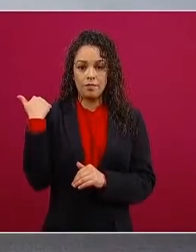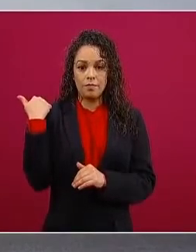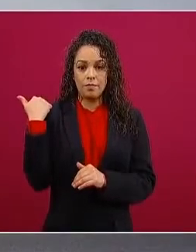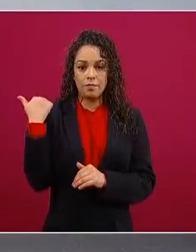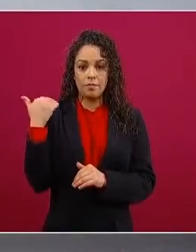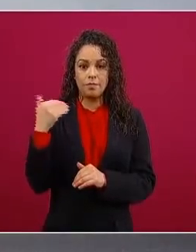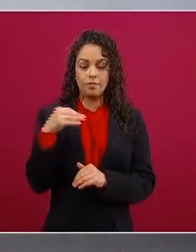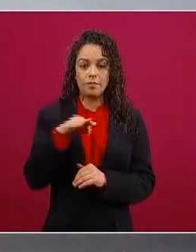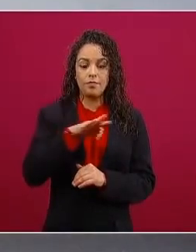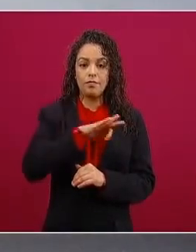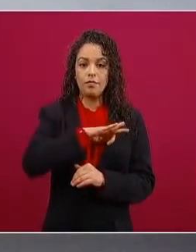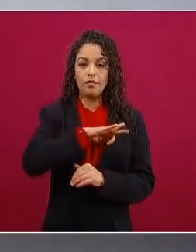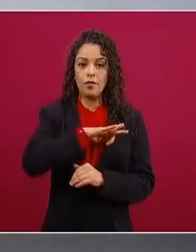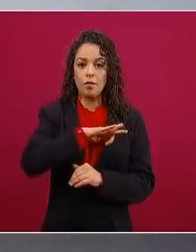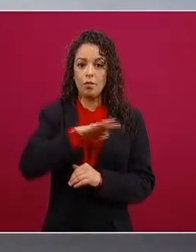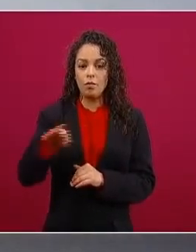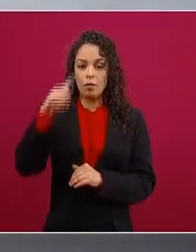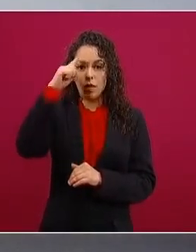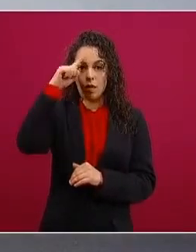introducir armas a México